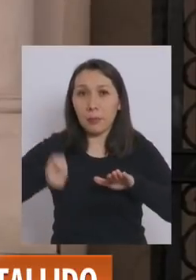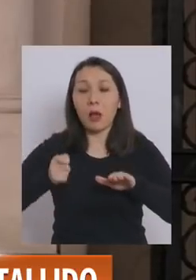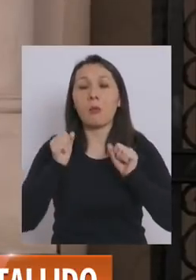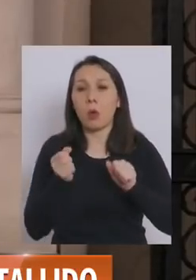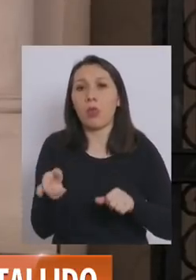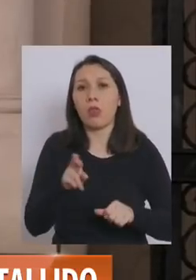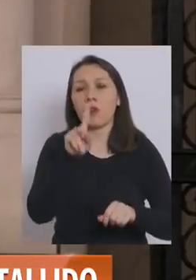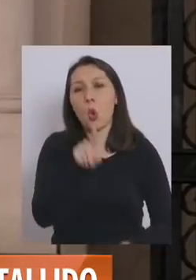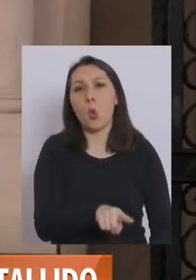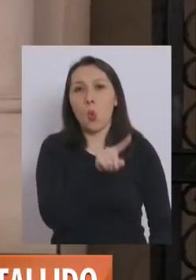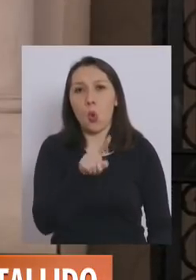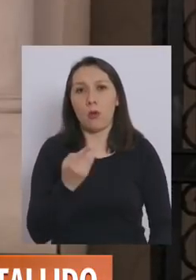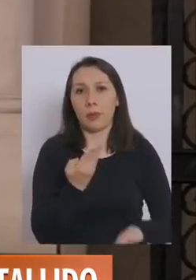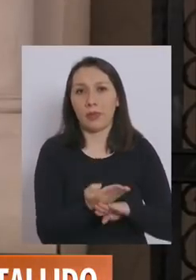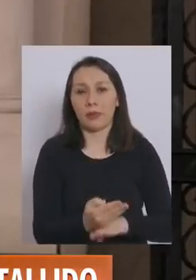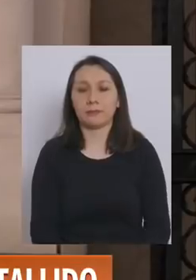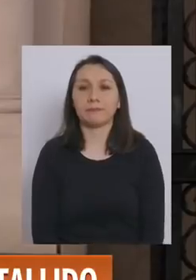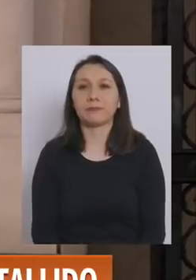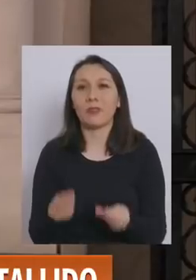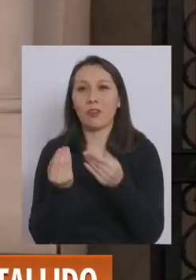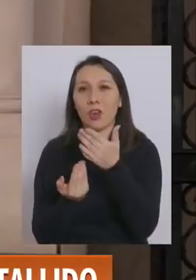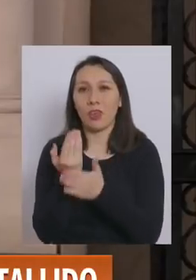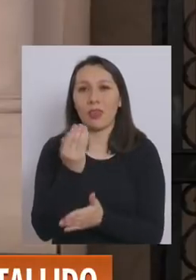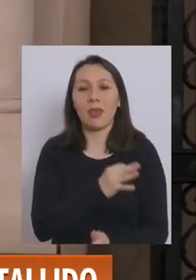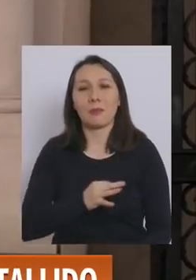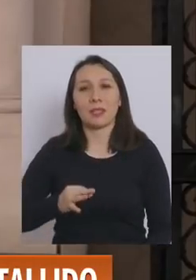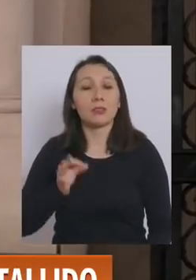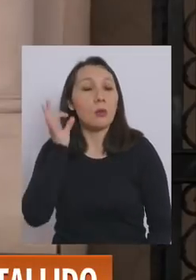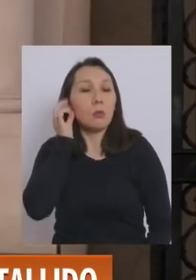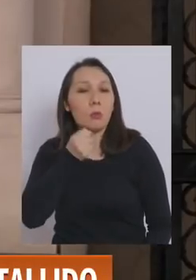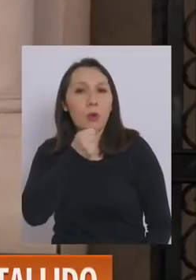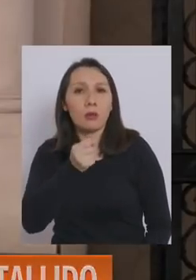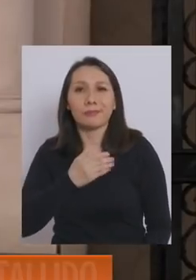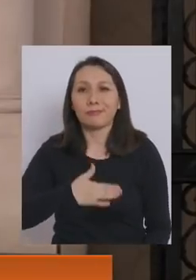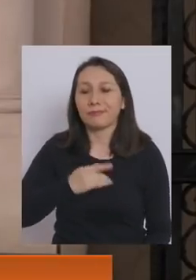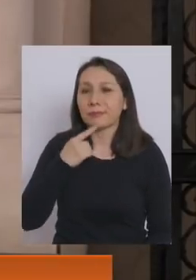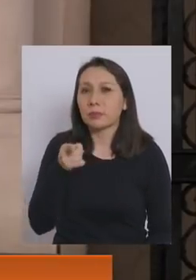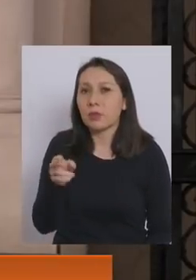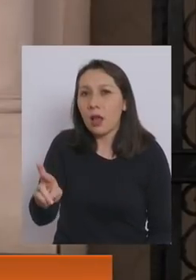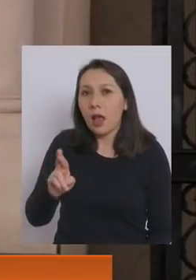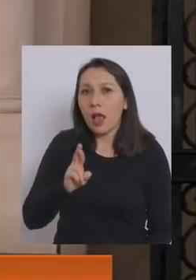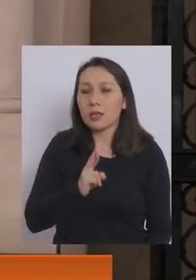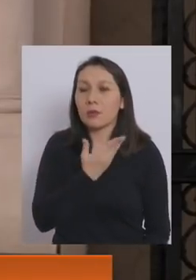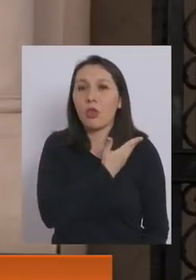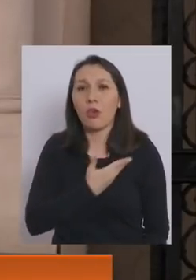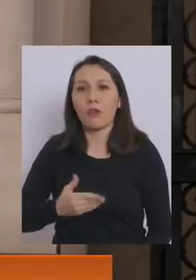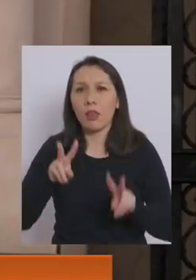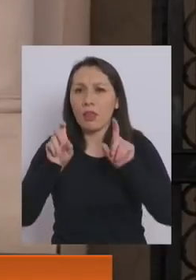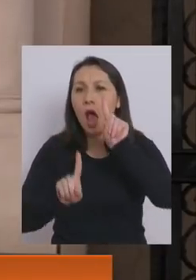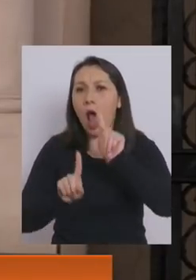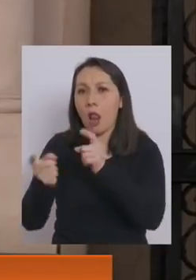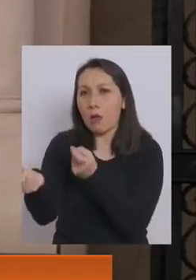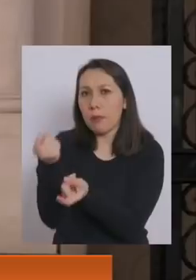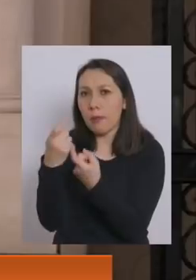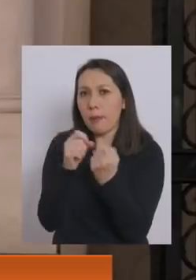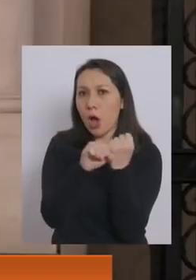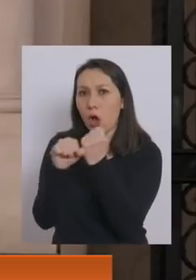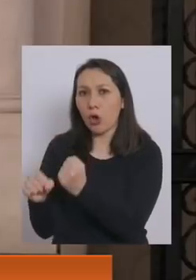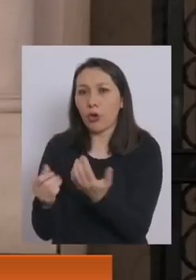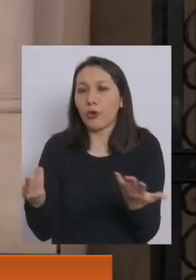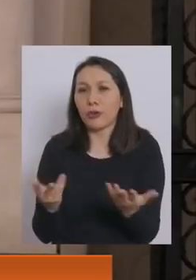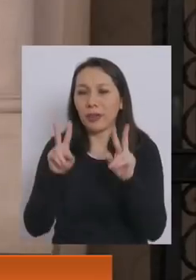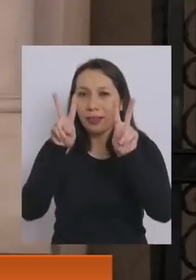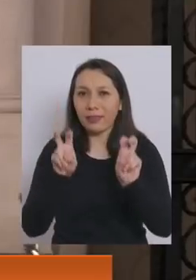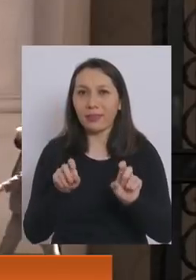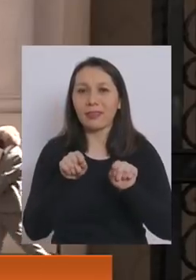poder recurrir de nulidad. Buenos días, ministro. Le quería preguntar qué responde el gobierno frente a algunas críticas opositoras con